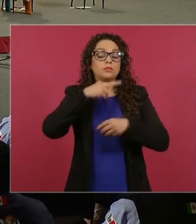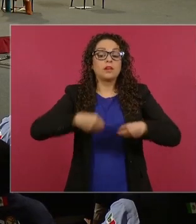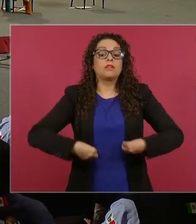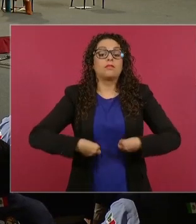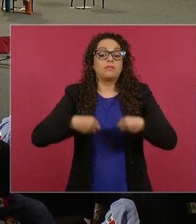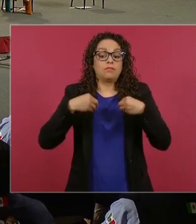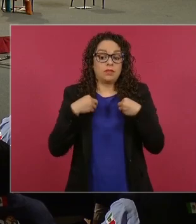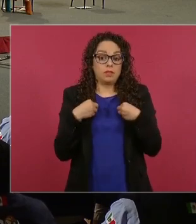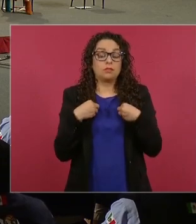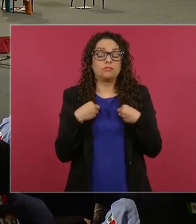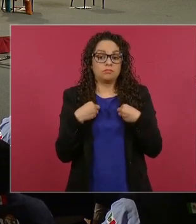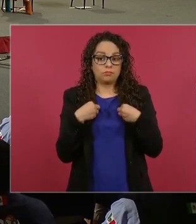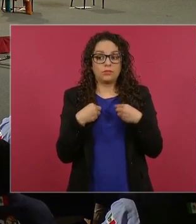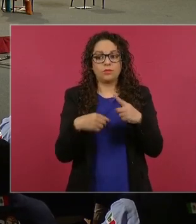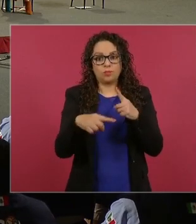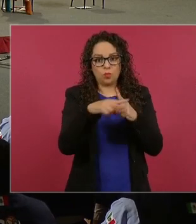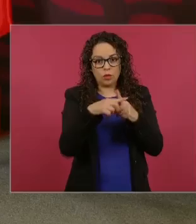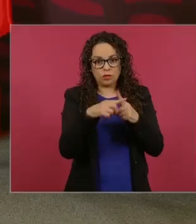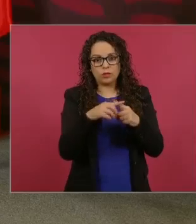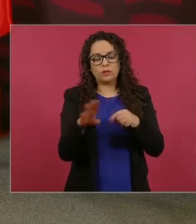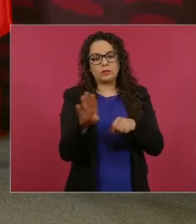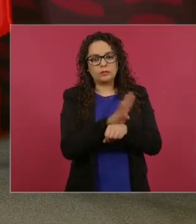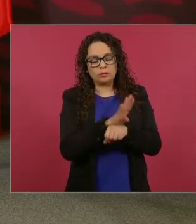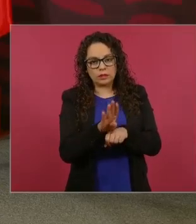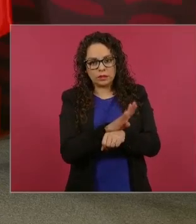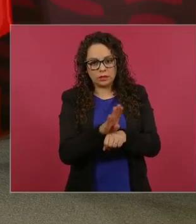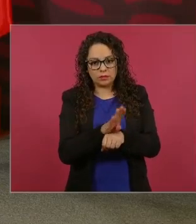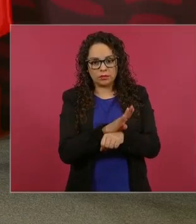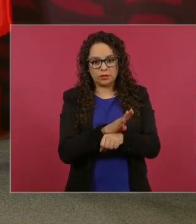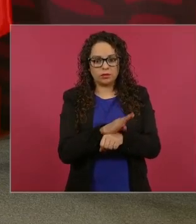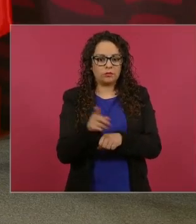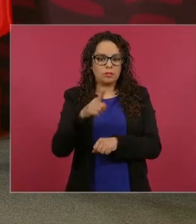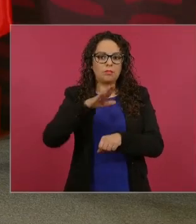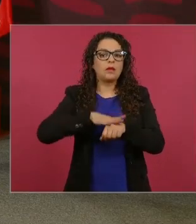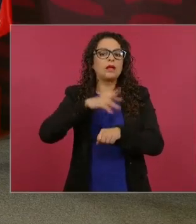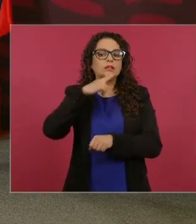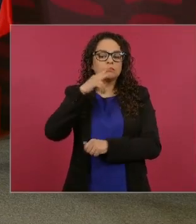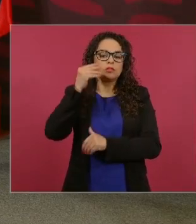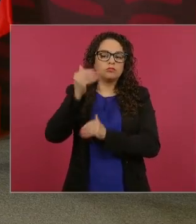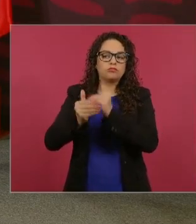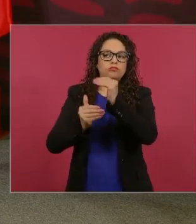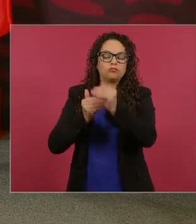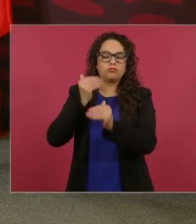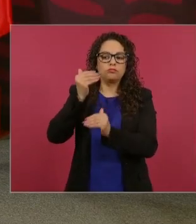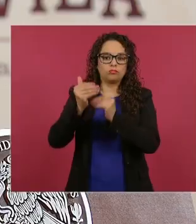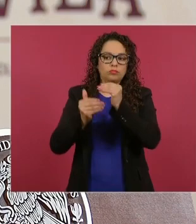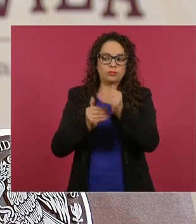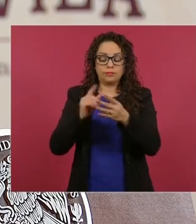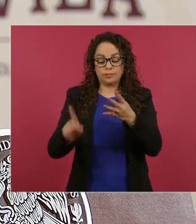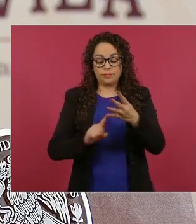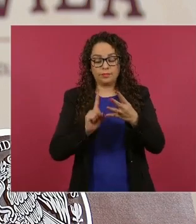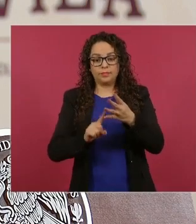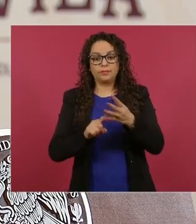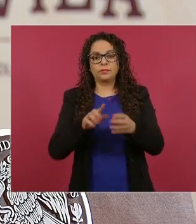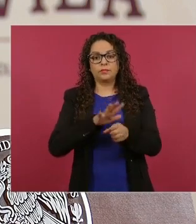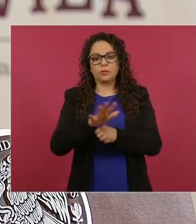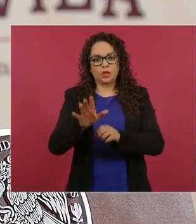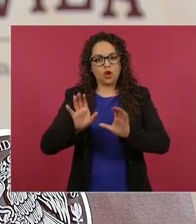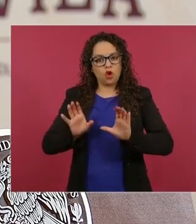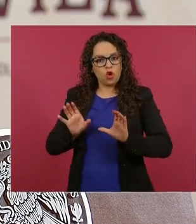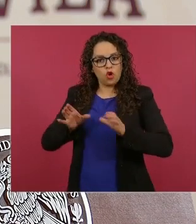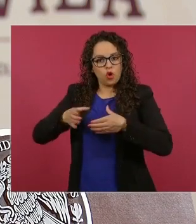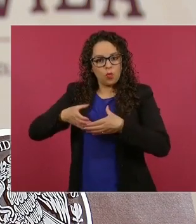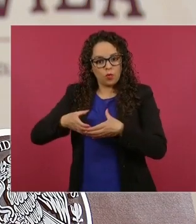vida viables y así mejoren su bienestar. Y la cuarta es la comunidad. Para ser una